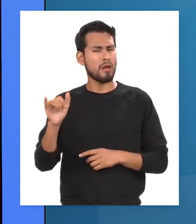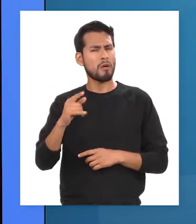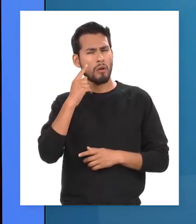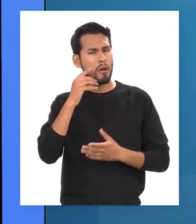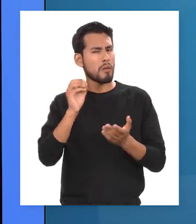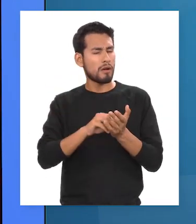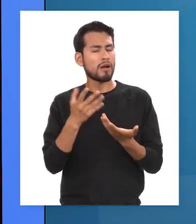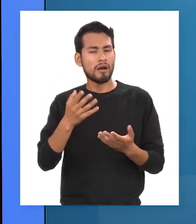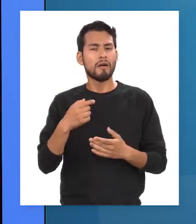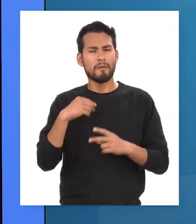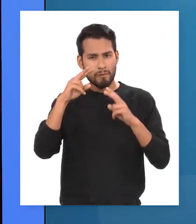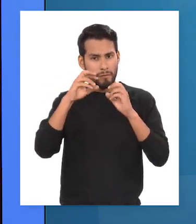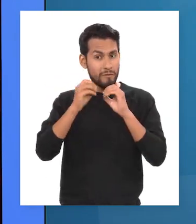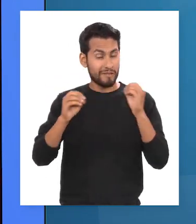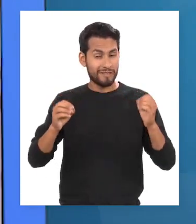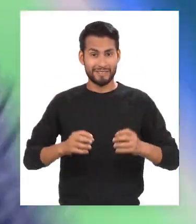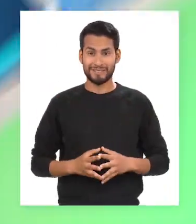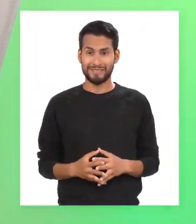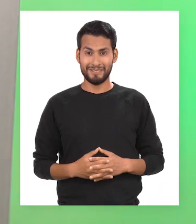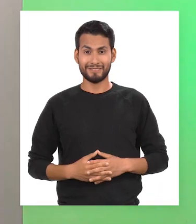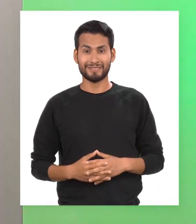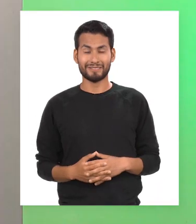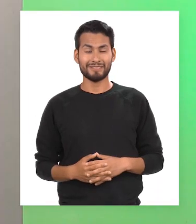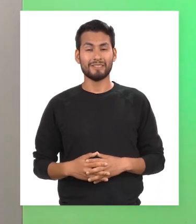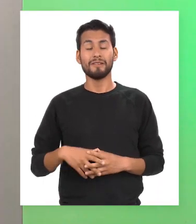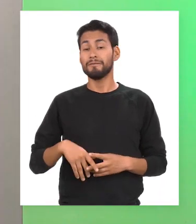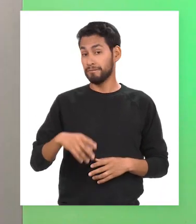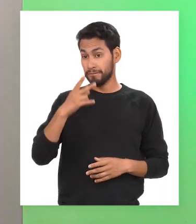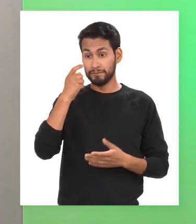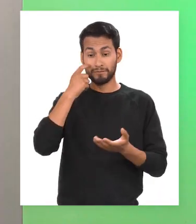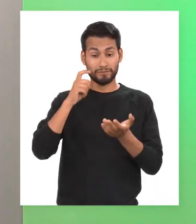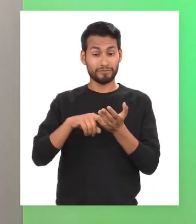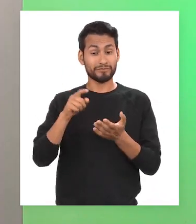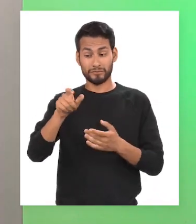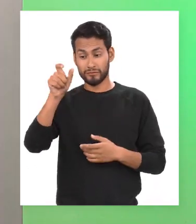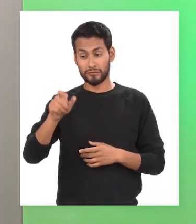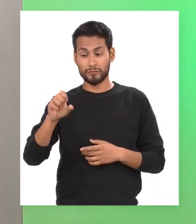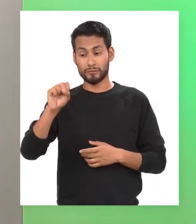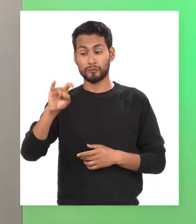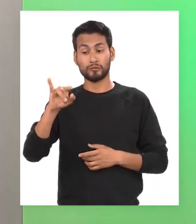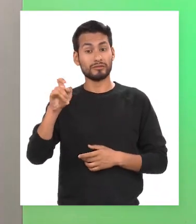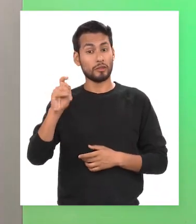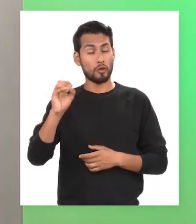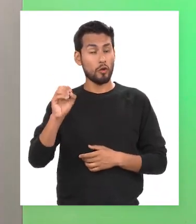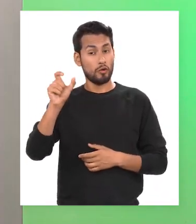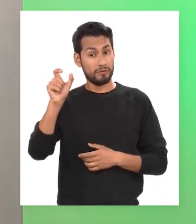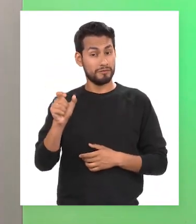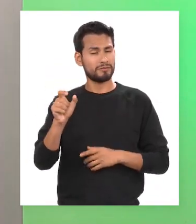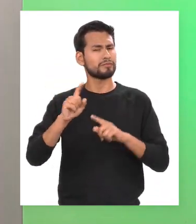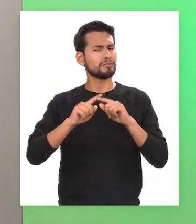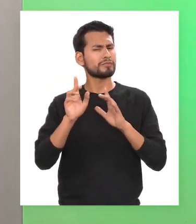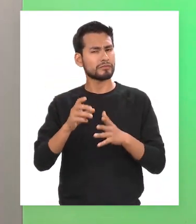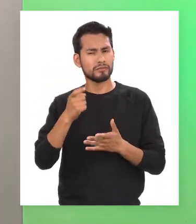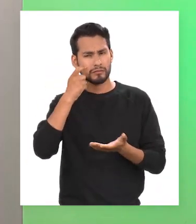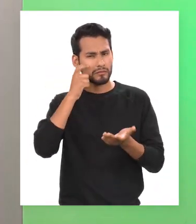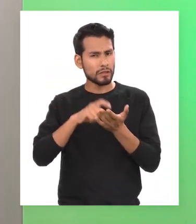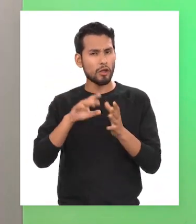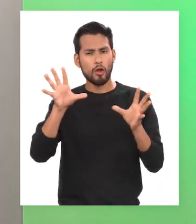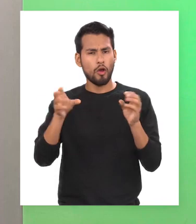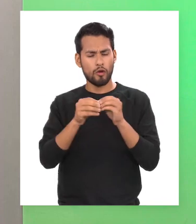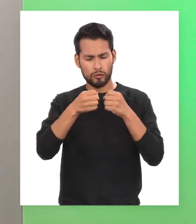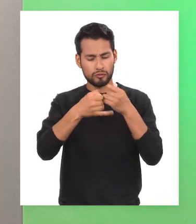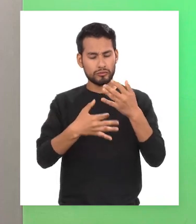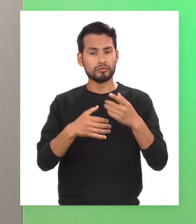¡Conozcamos más sobre esta parte de la oración! Hemos visto un elemento que compone el sujeto. Pero ahora les presentamos su estructura